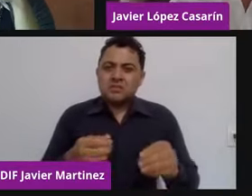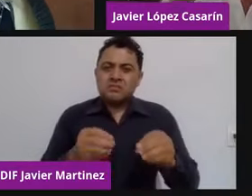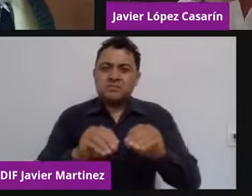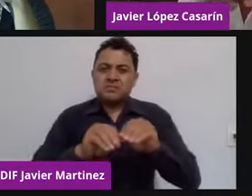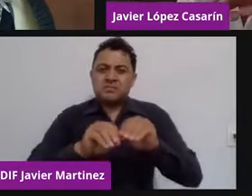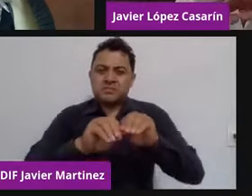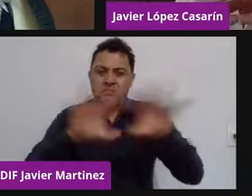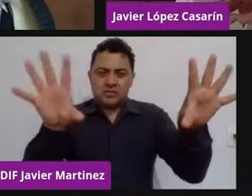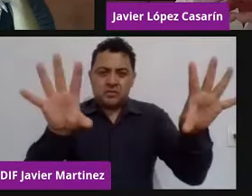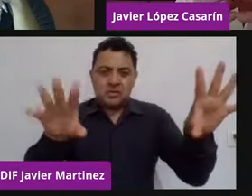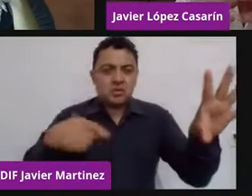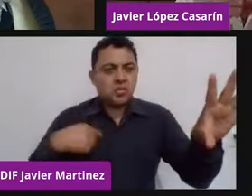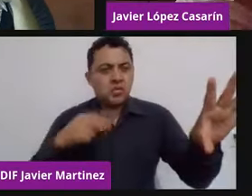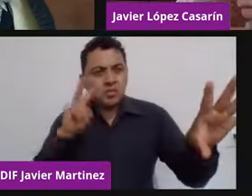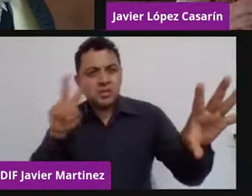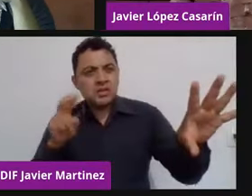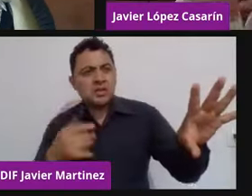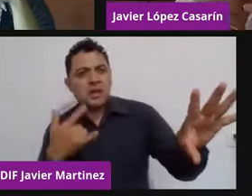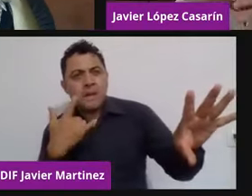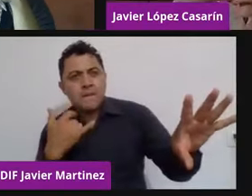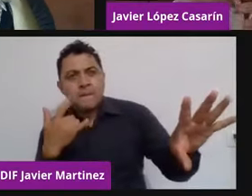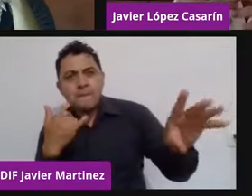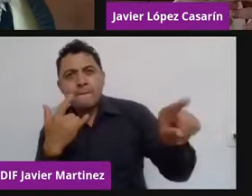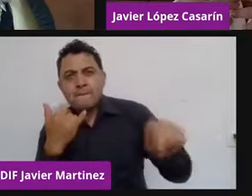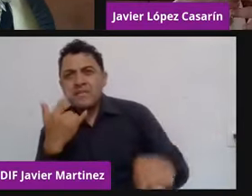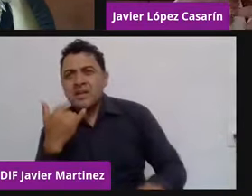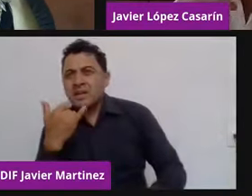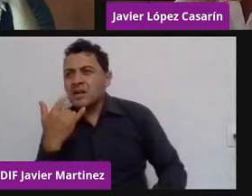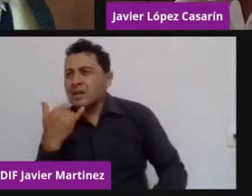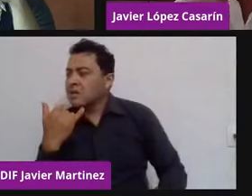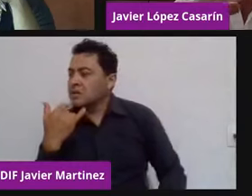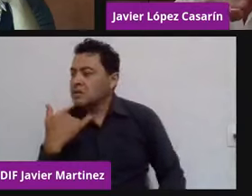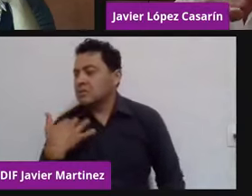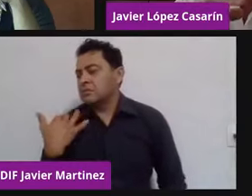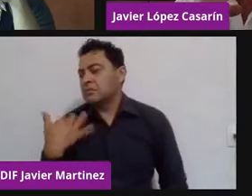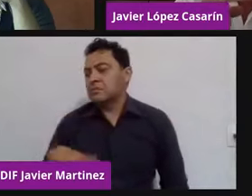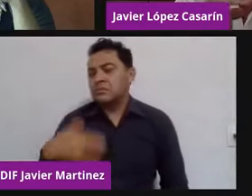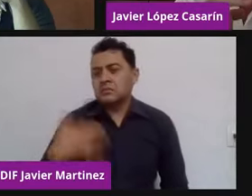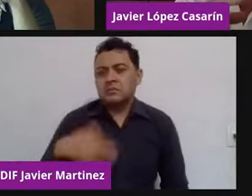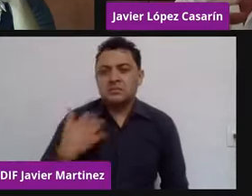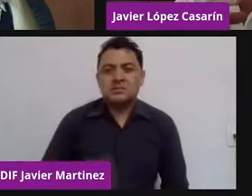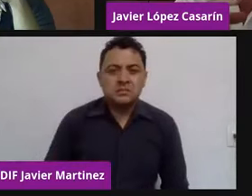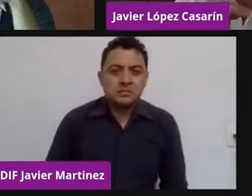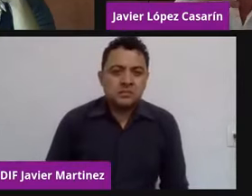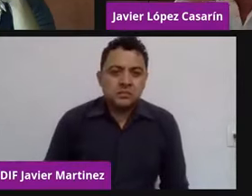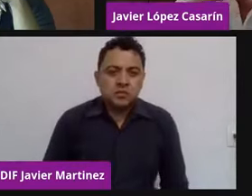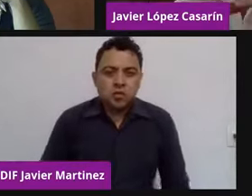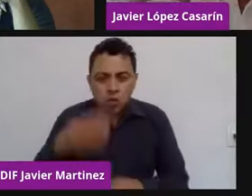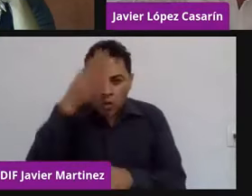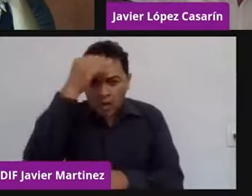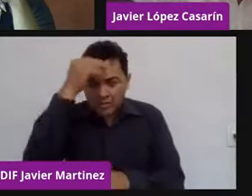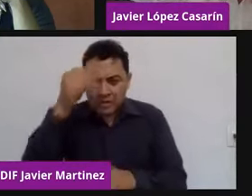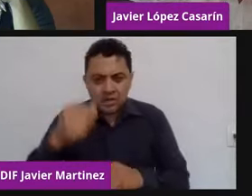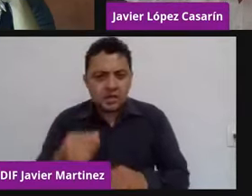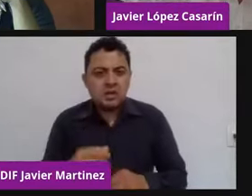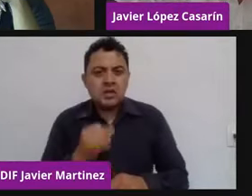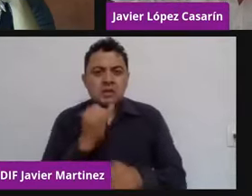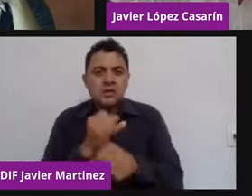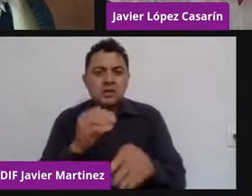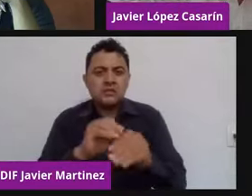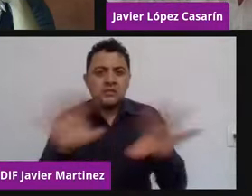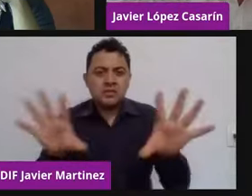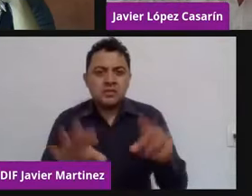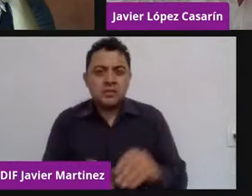cantidad de información que estamos generando. y ahora de ahí tienes que aprender a procesarla. Entonces, también las empresas